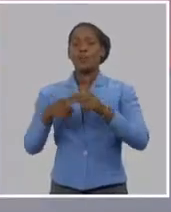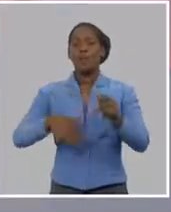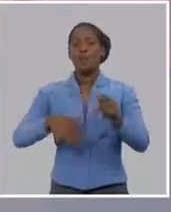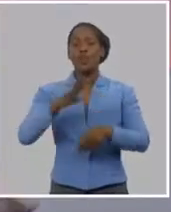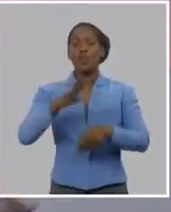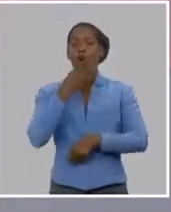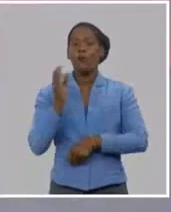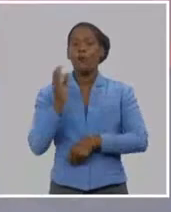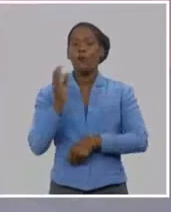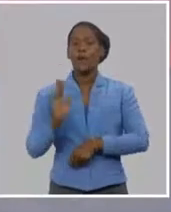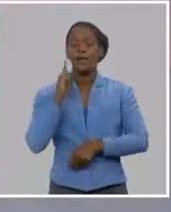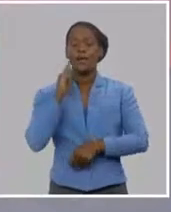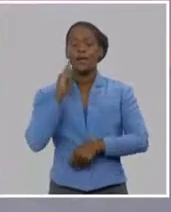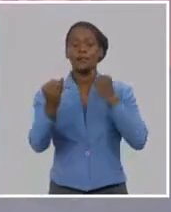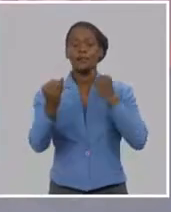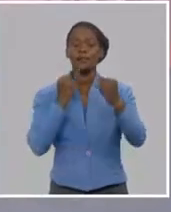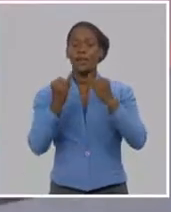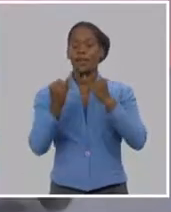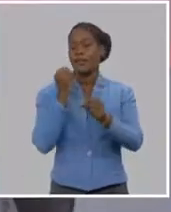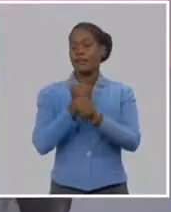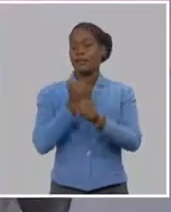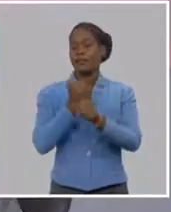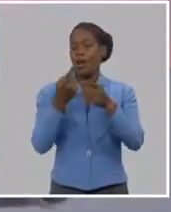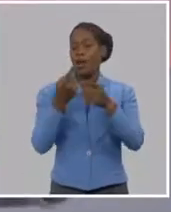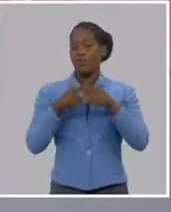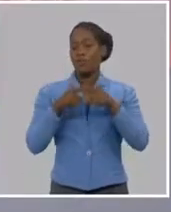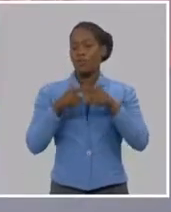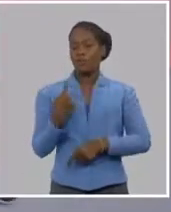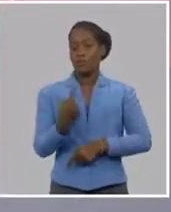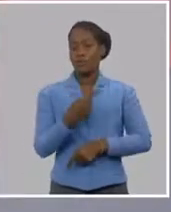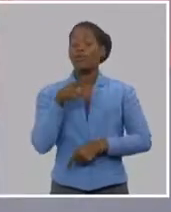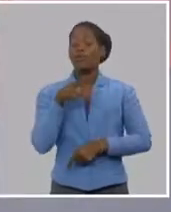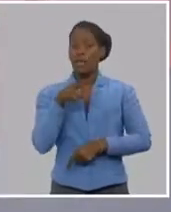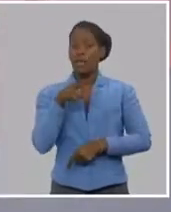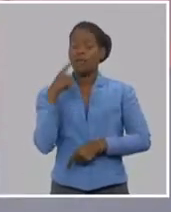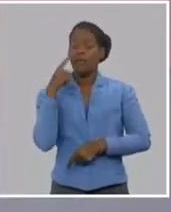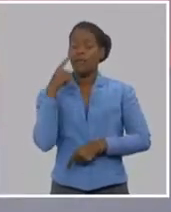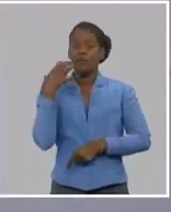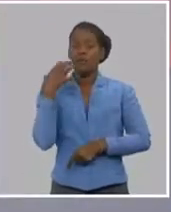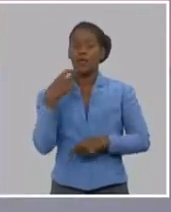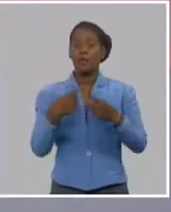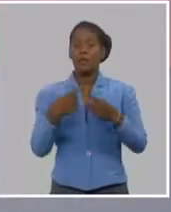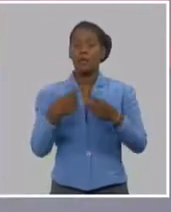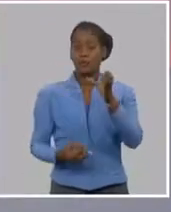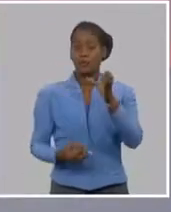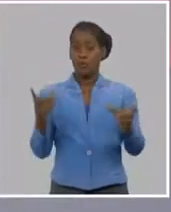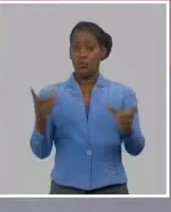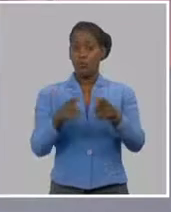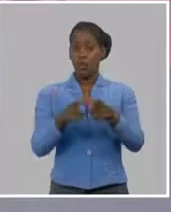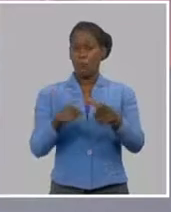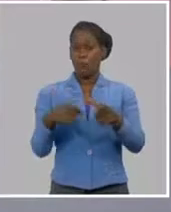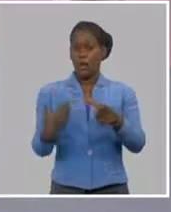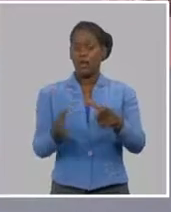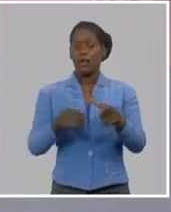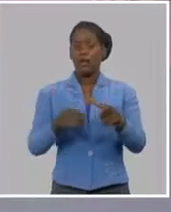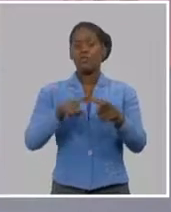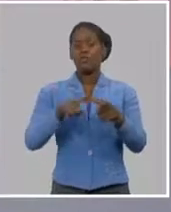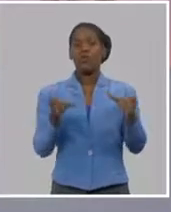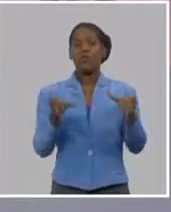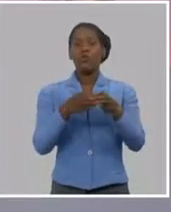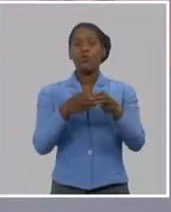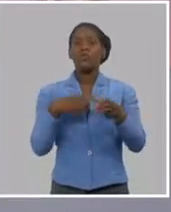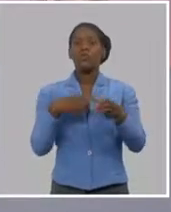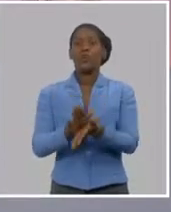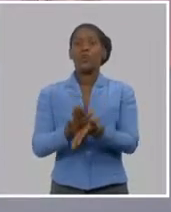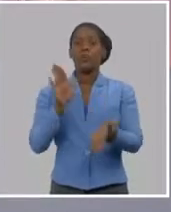ámbito de proyección social y desde el ámbito del pensamiento. El movimiento no es más que un grupo de jóvenes que son herederos de aquel compromiso